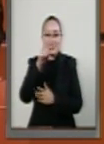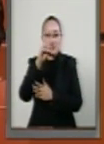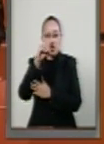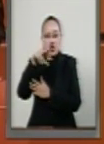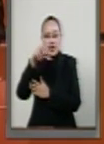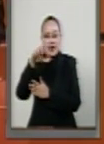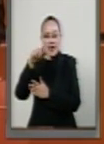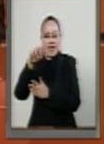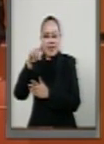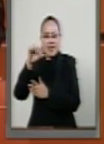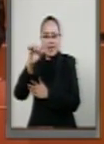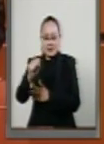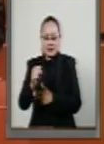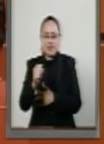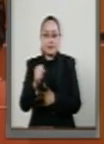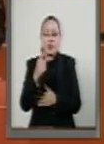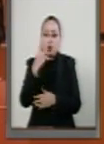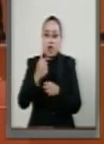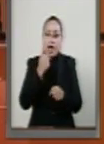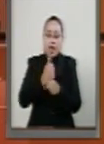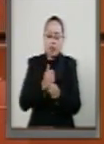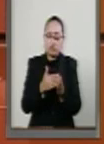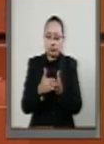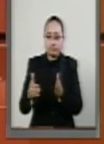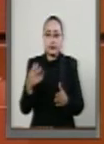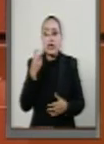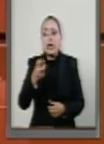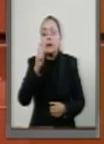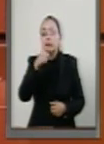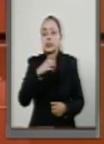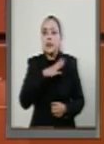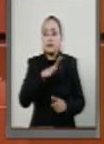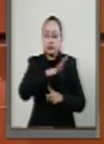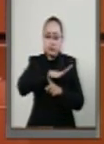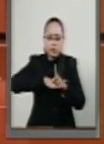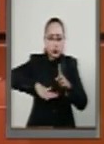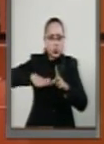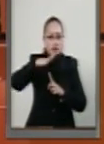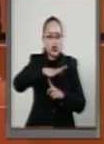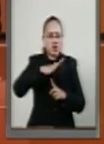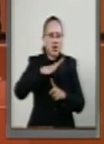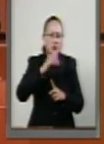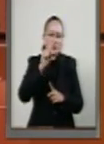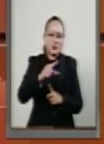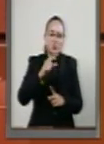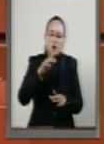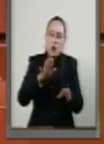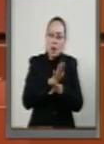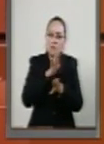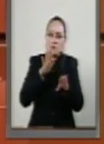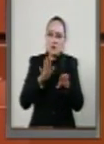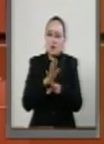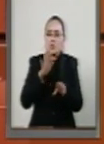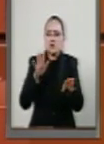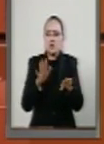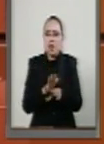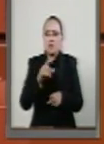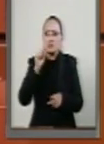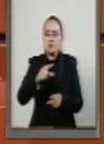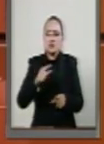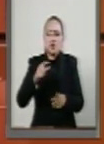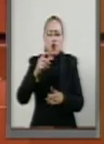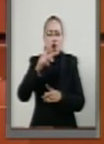anuales. La situación medioambiental se ha modificado producto de los cambios